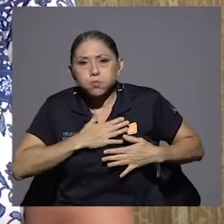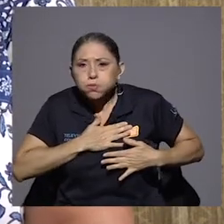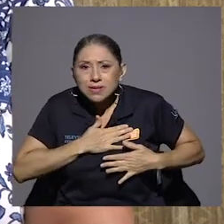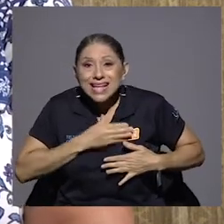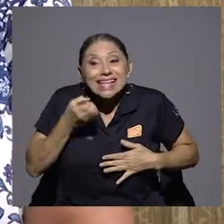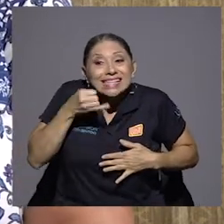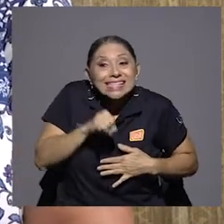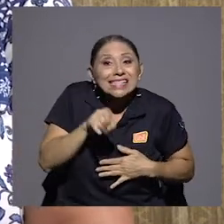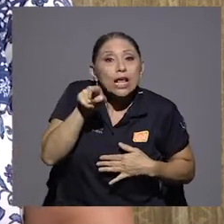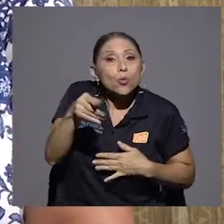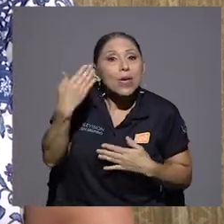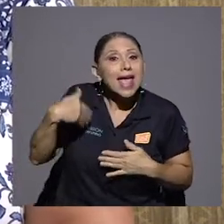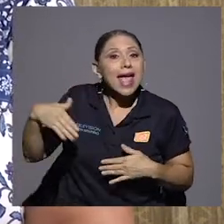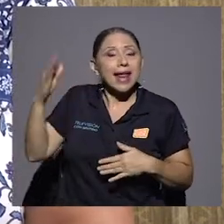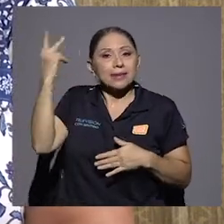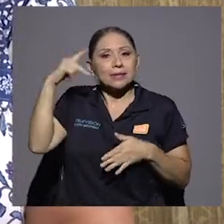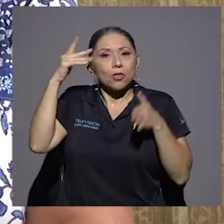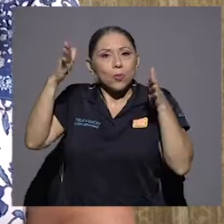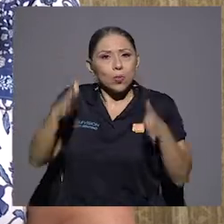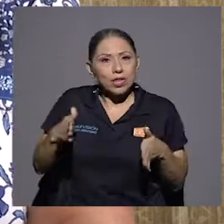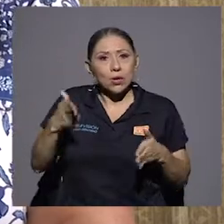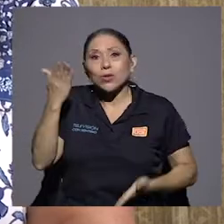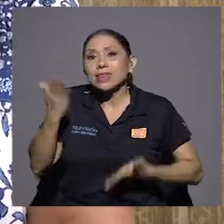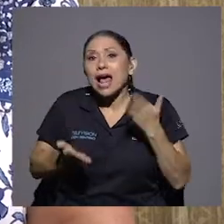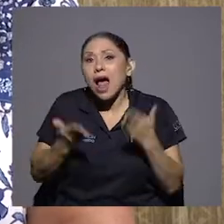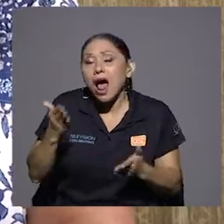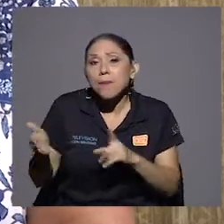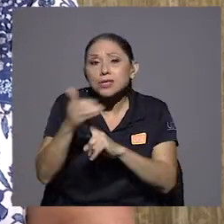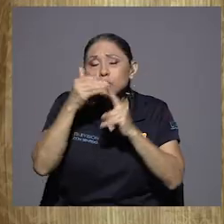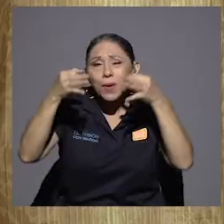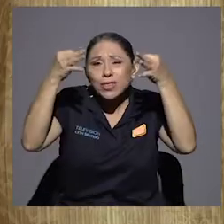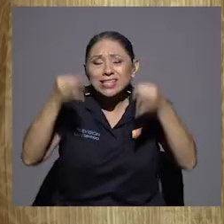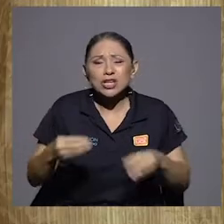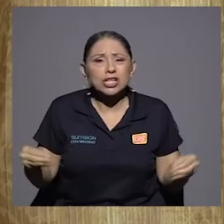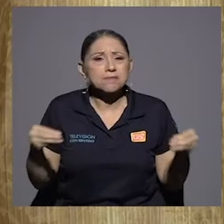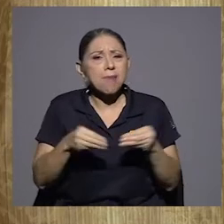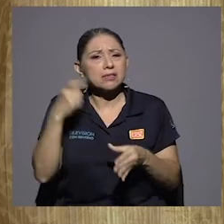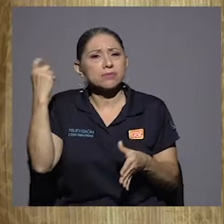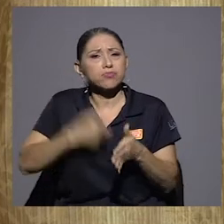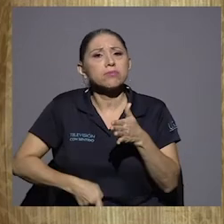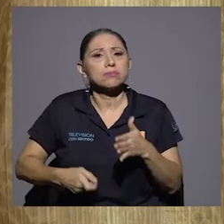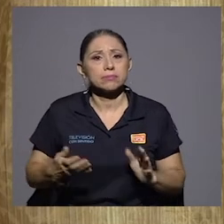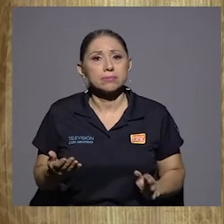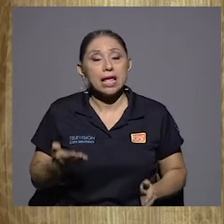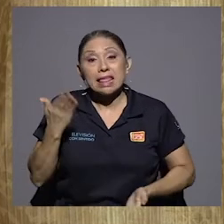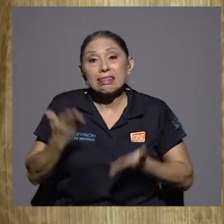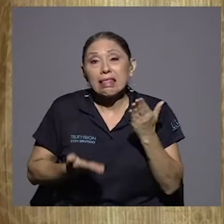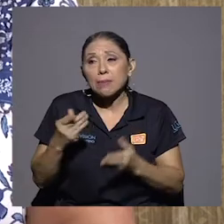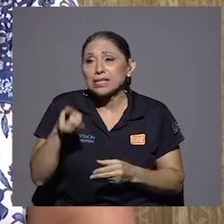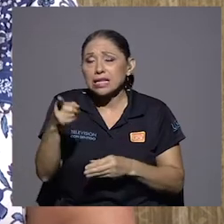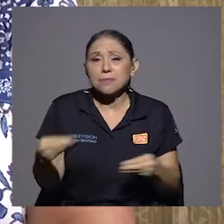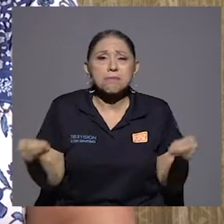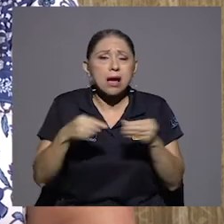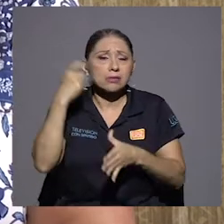con más frialdad las decisiones que estaba tomando, con más frialdad las decisiones posteriores que se dieron